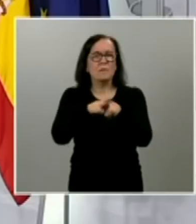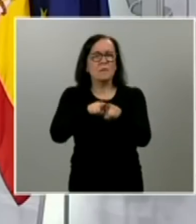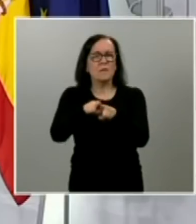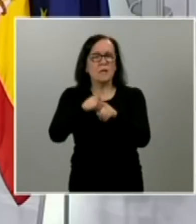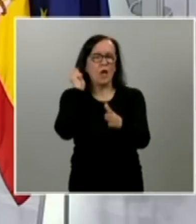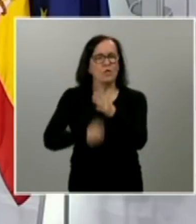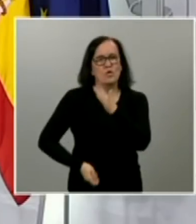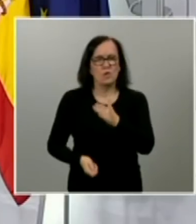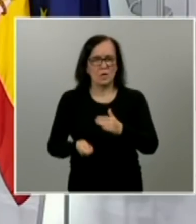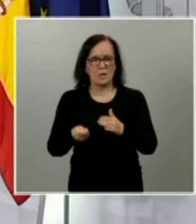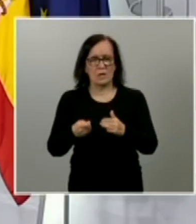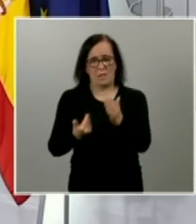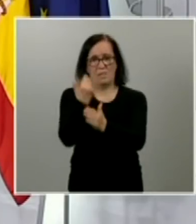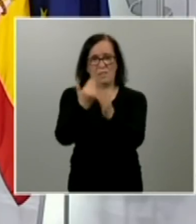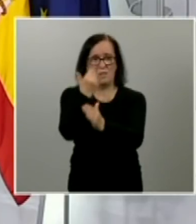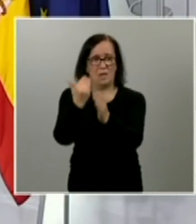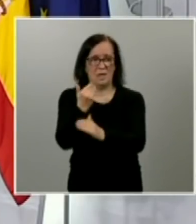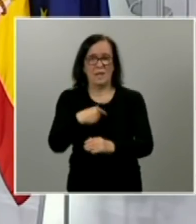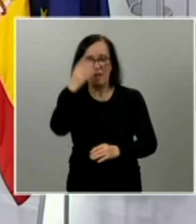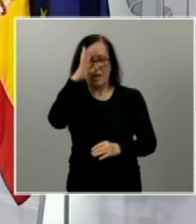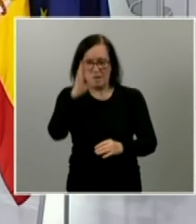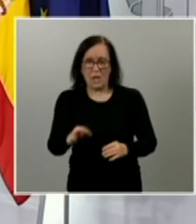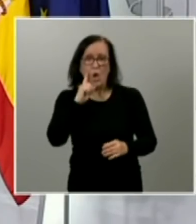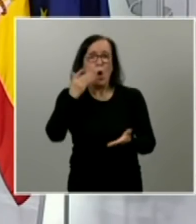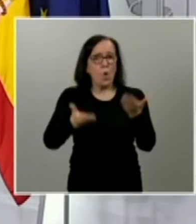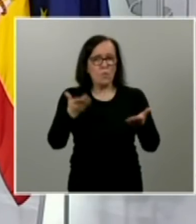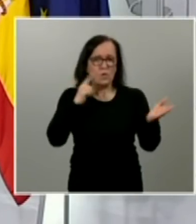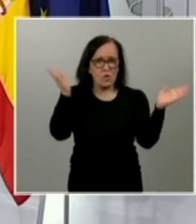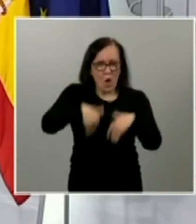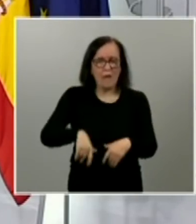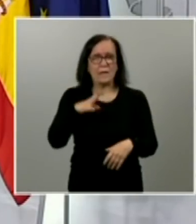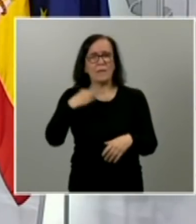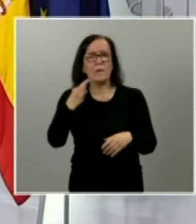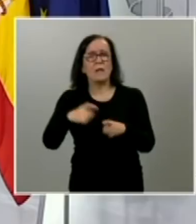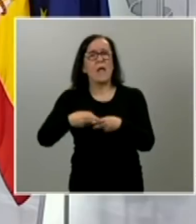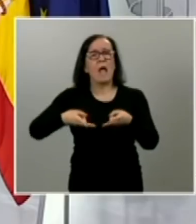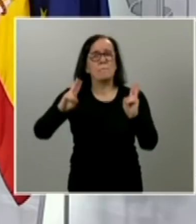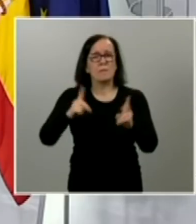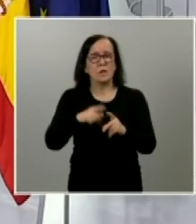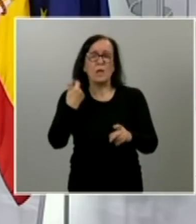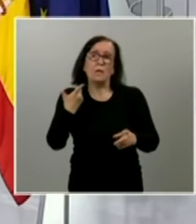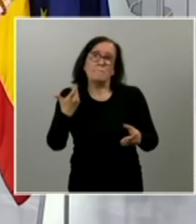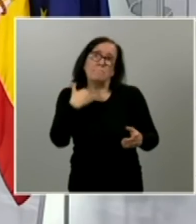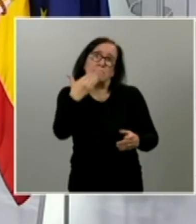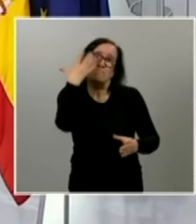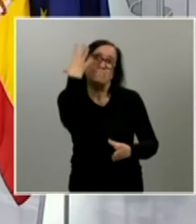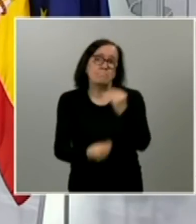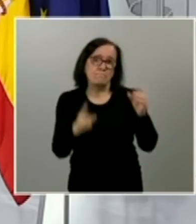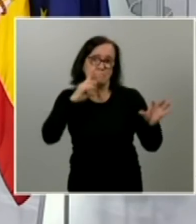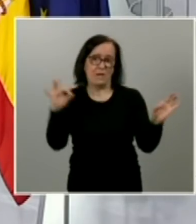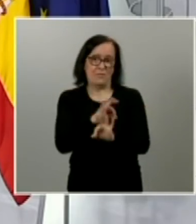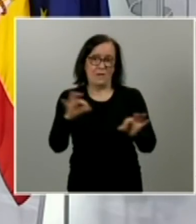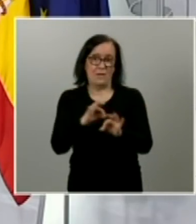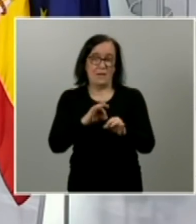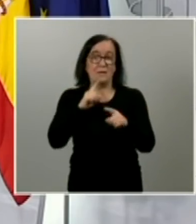en los últimos días ¿cree que son injustas o cree que deberían admitir que han cometido algún error? En este sentido Diario 16 le